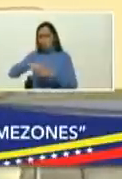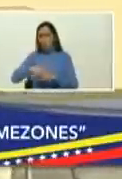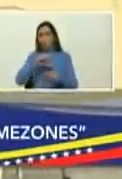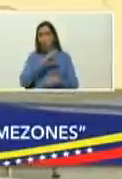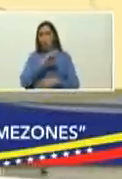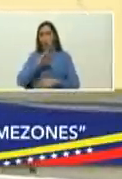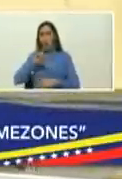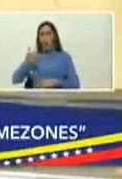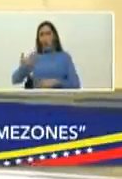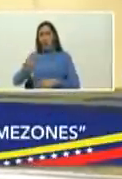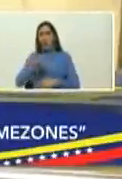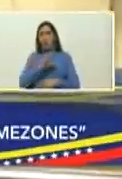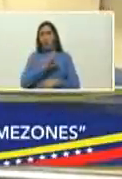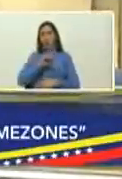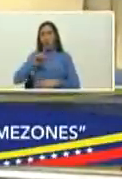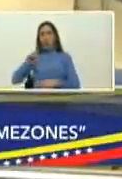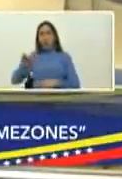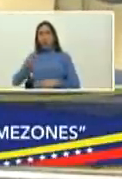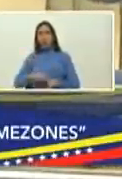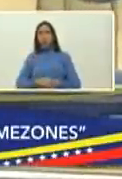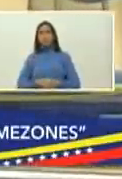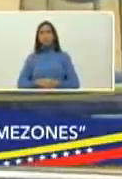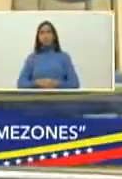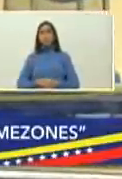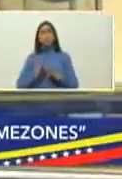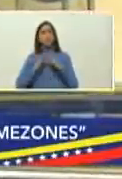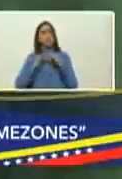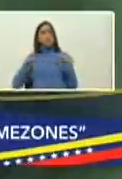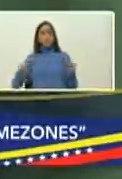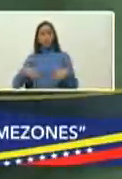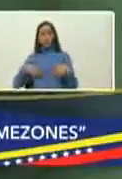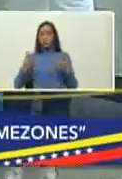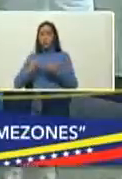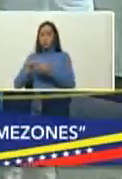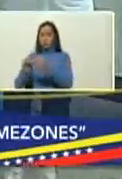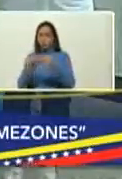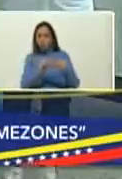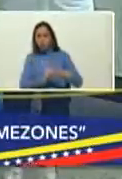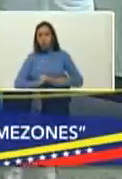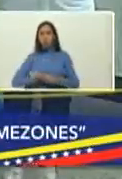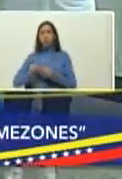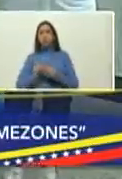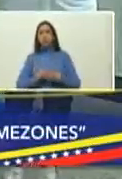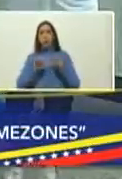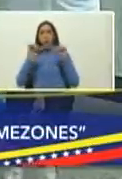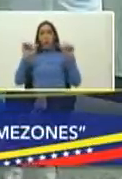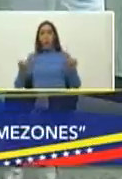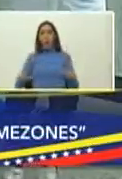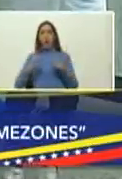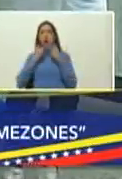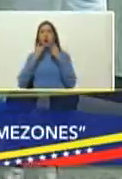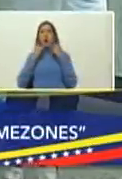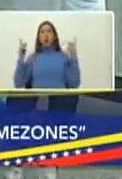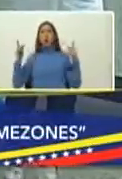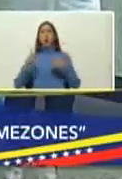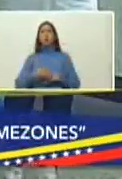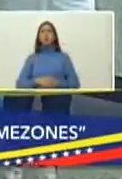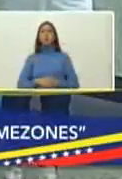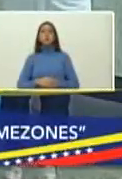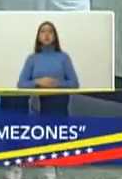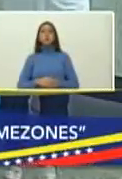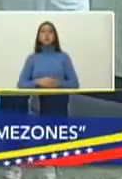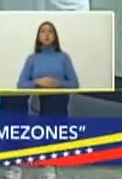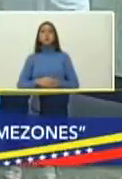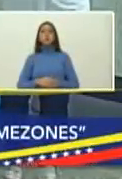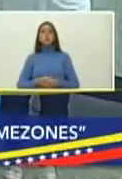centro de diagnóstico SRI todo para poder garantizar que el sistema público de alguna manera esté